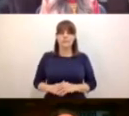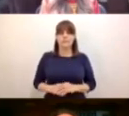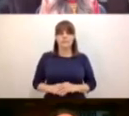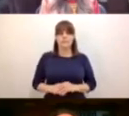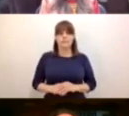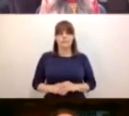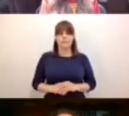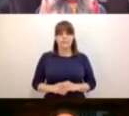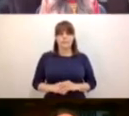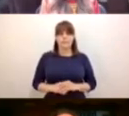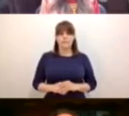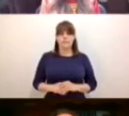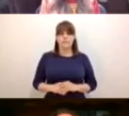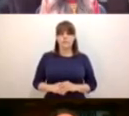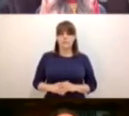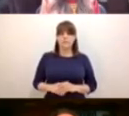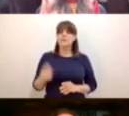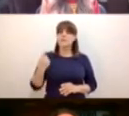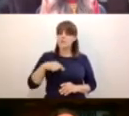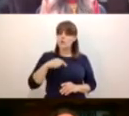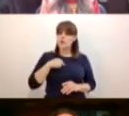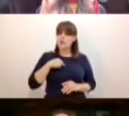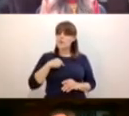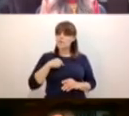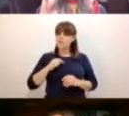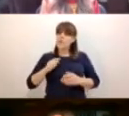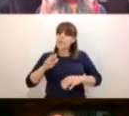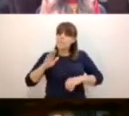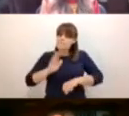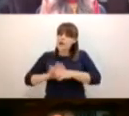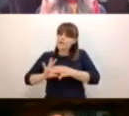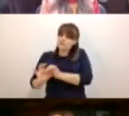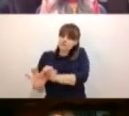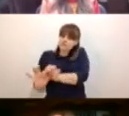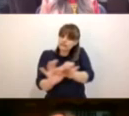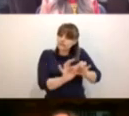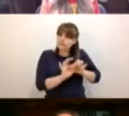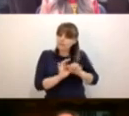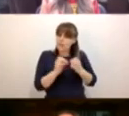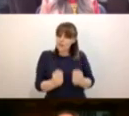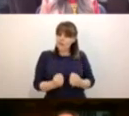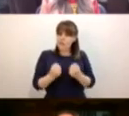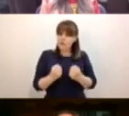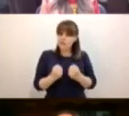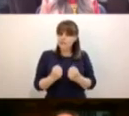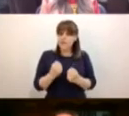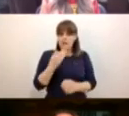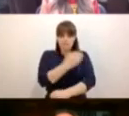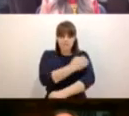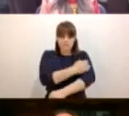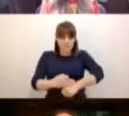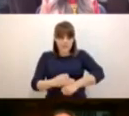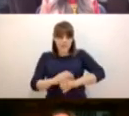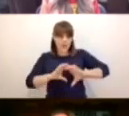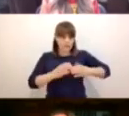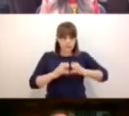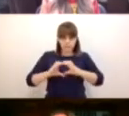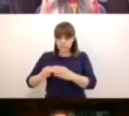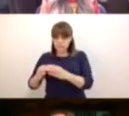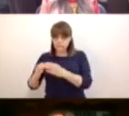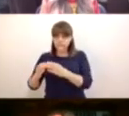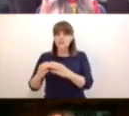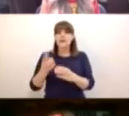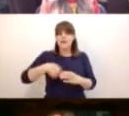Nos hemos fortalecido y acercado más, definitivamente. Y en esta adversidad, muchas familias y comunidades se han vuelto más